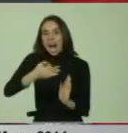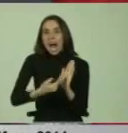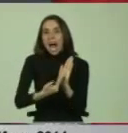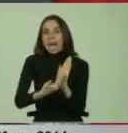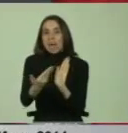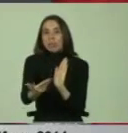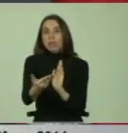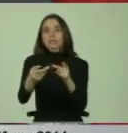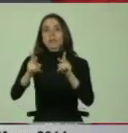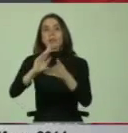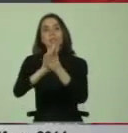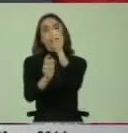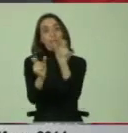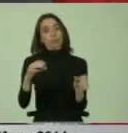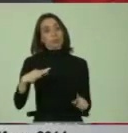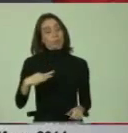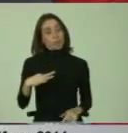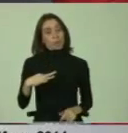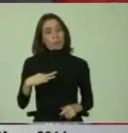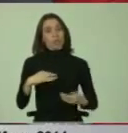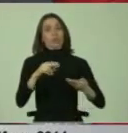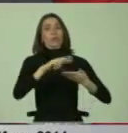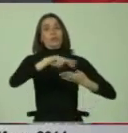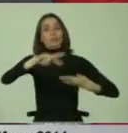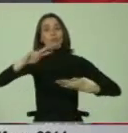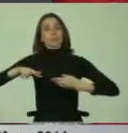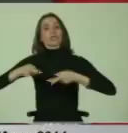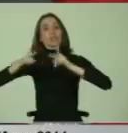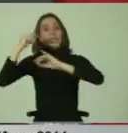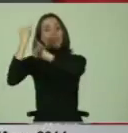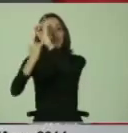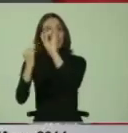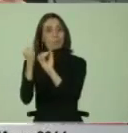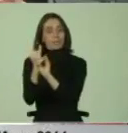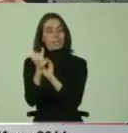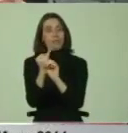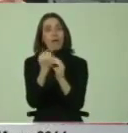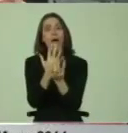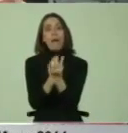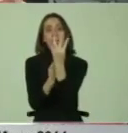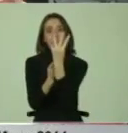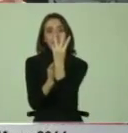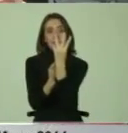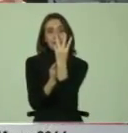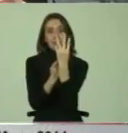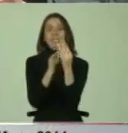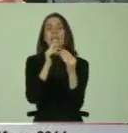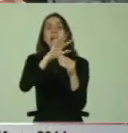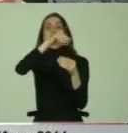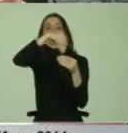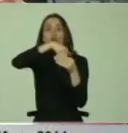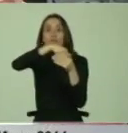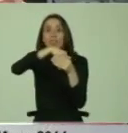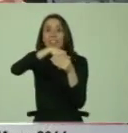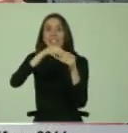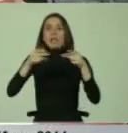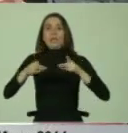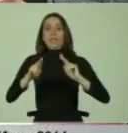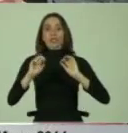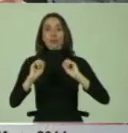sus ciudadanos. De los instrumentos de derecho internacional se desprenden tres grandes contenidos del derecho a la educación.